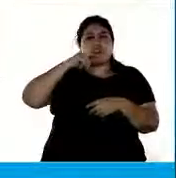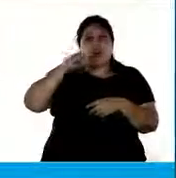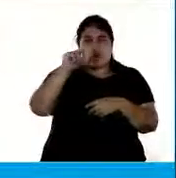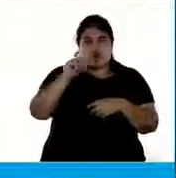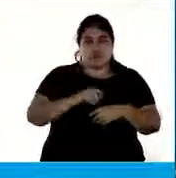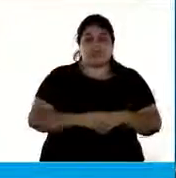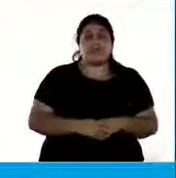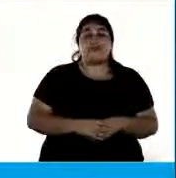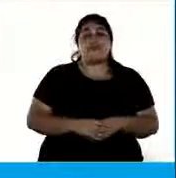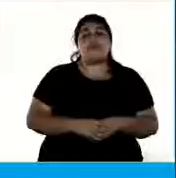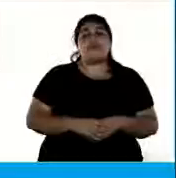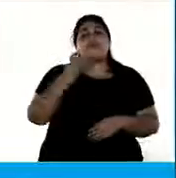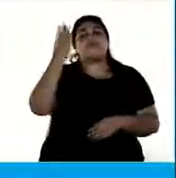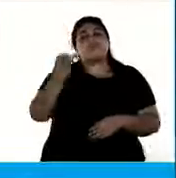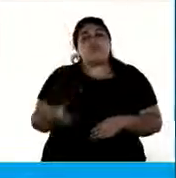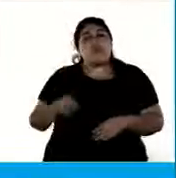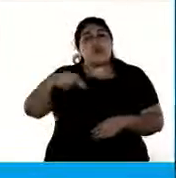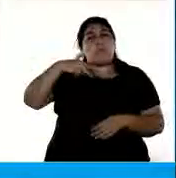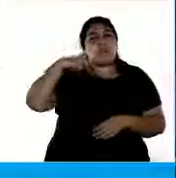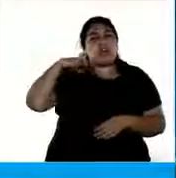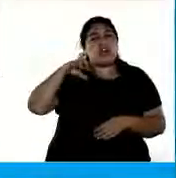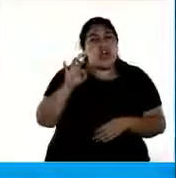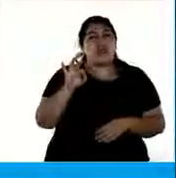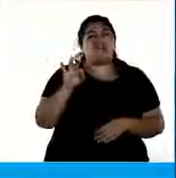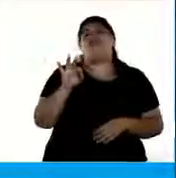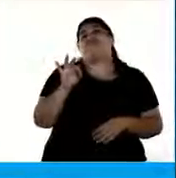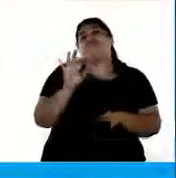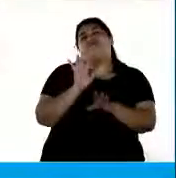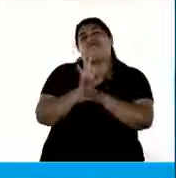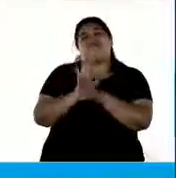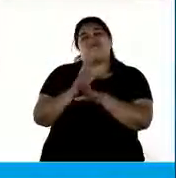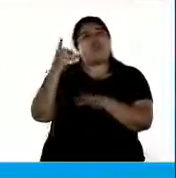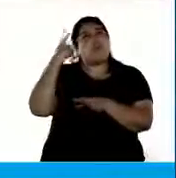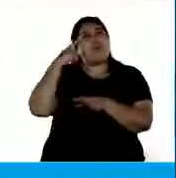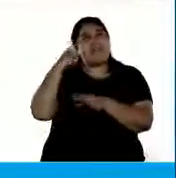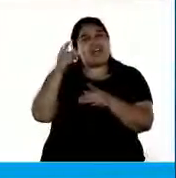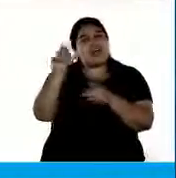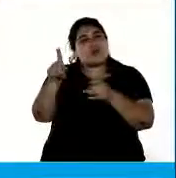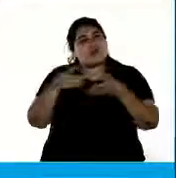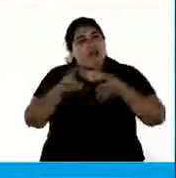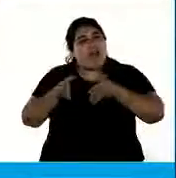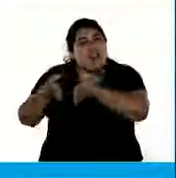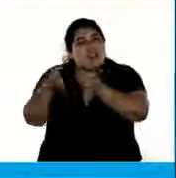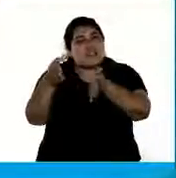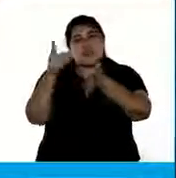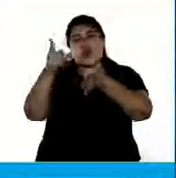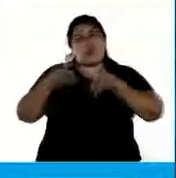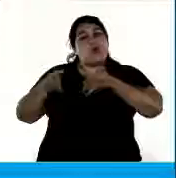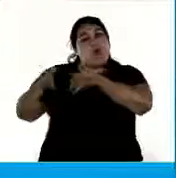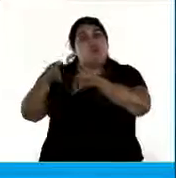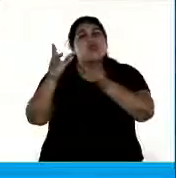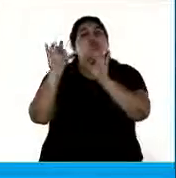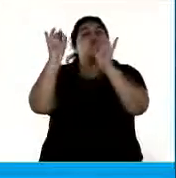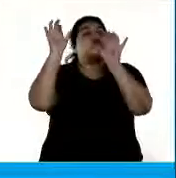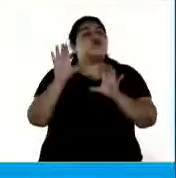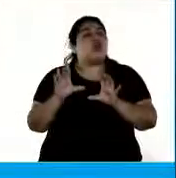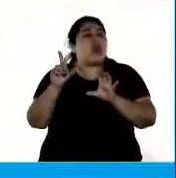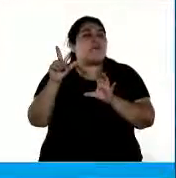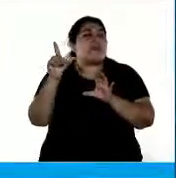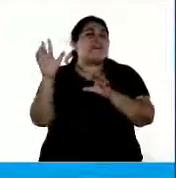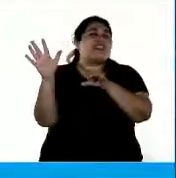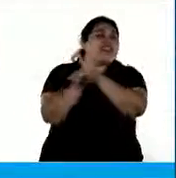Hablar de Pino es pensar en su trayectoria, pero no en su trayectoria únicamente como cineasta